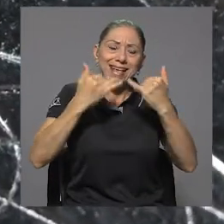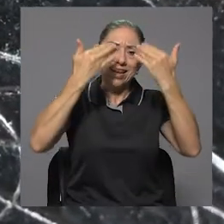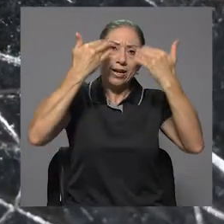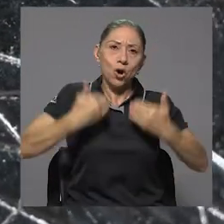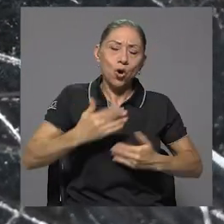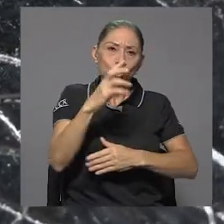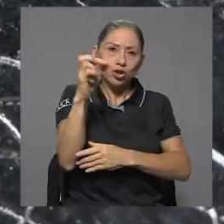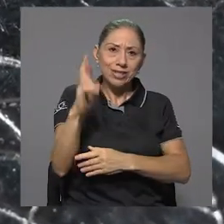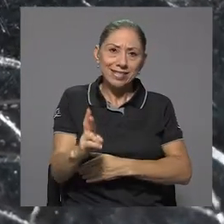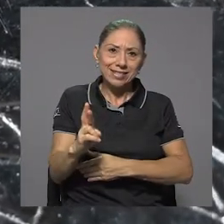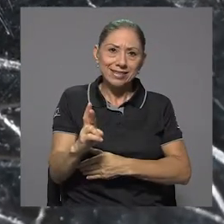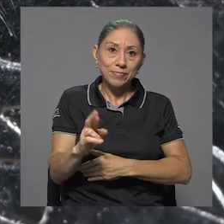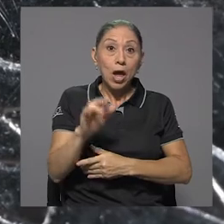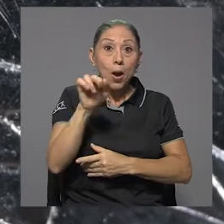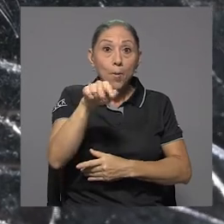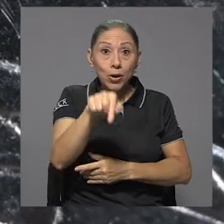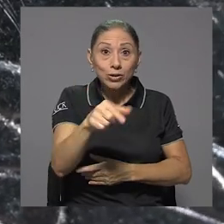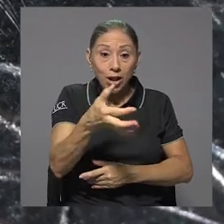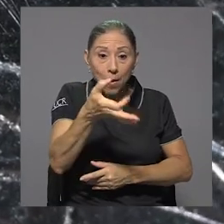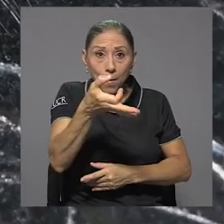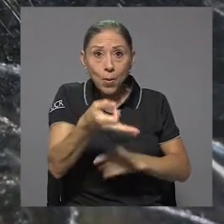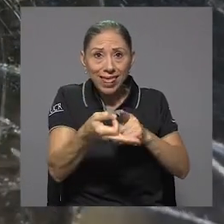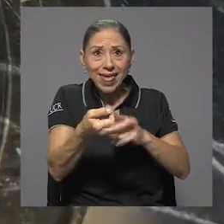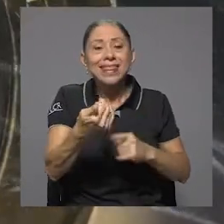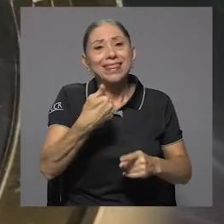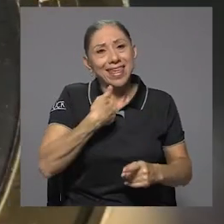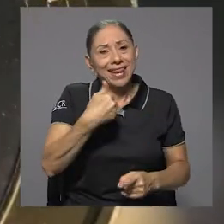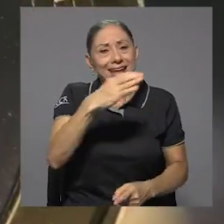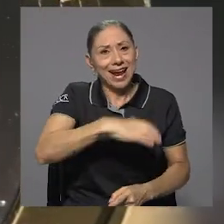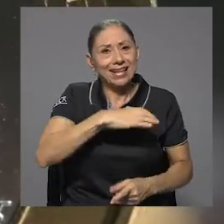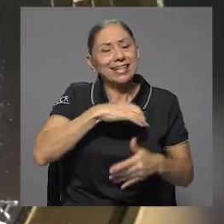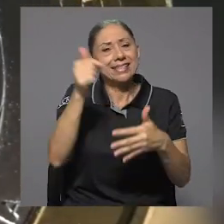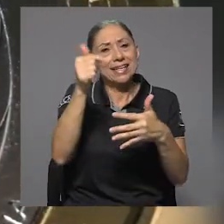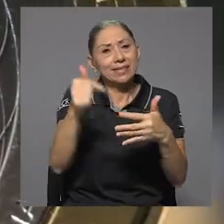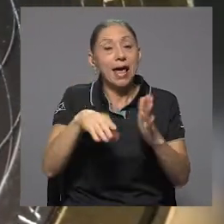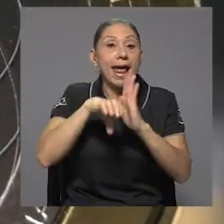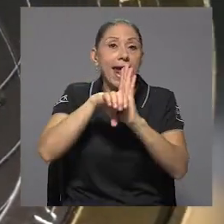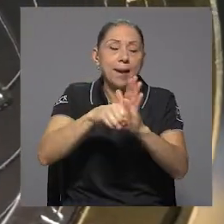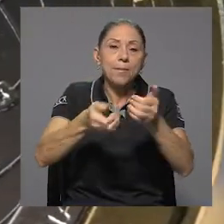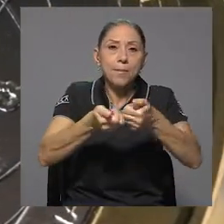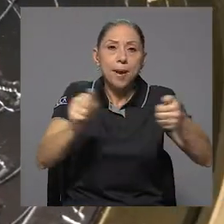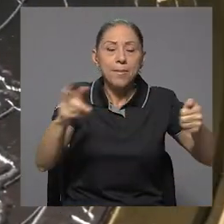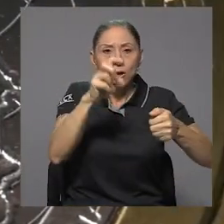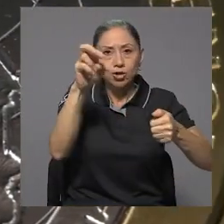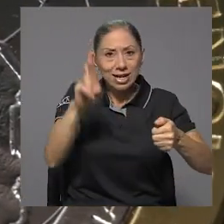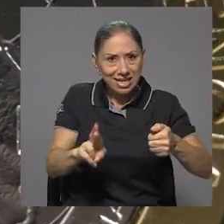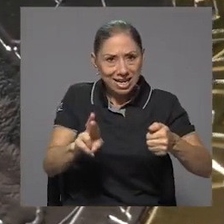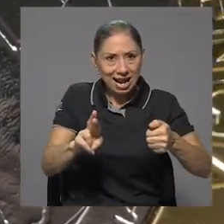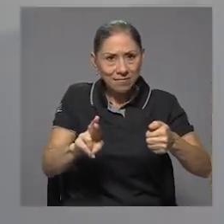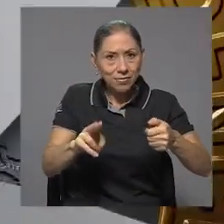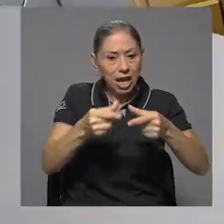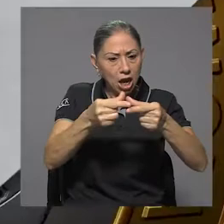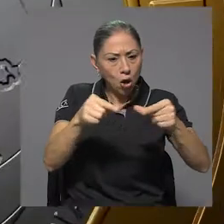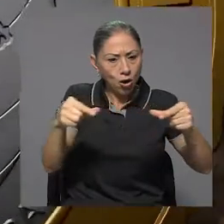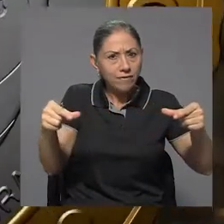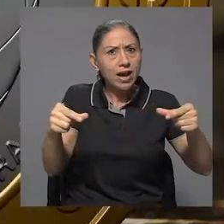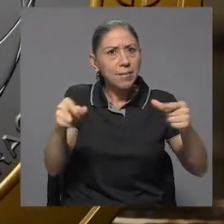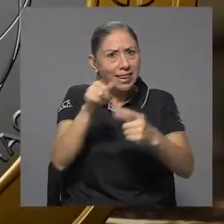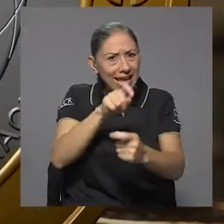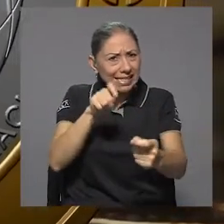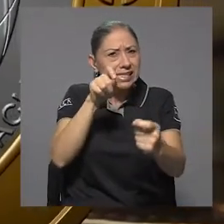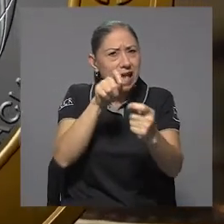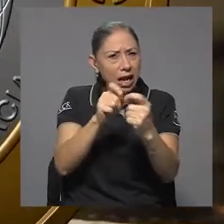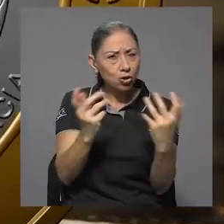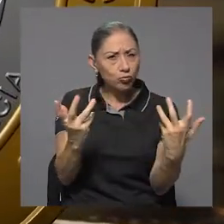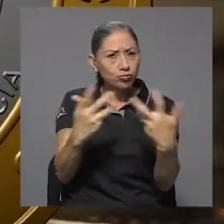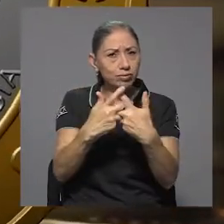Por eso está compuesta de distintos detalles, dentro de los que destacan un mapa de Costa Rica geográficamente muy exacto,